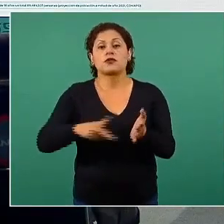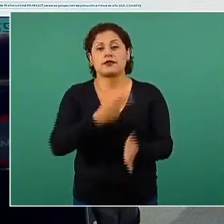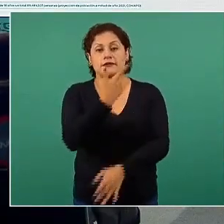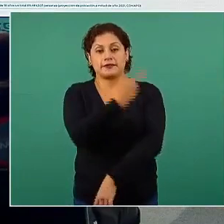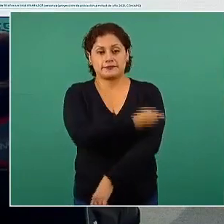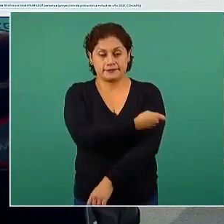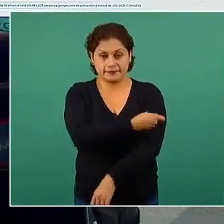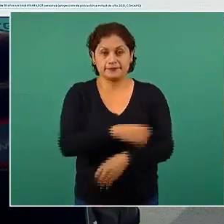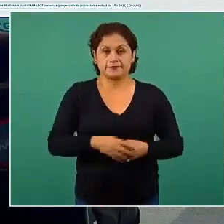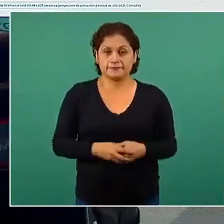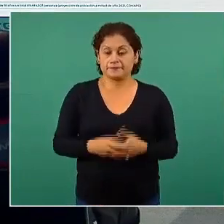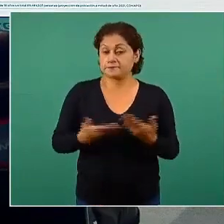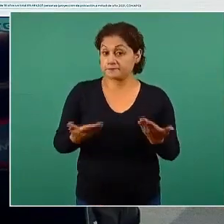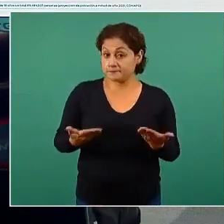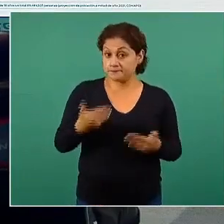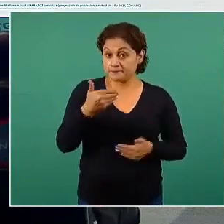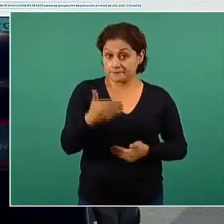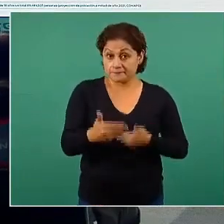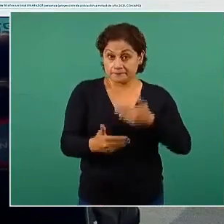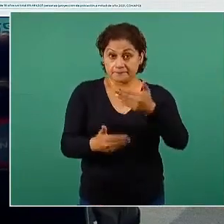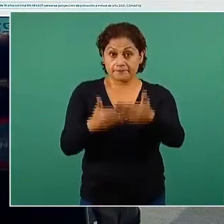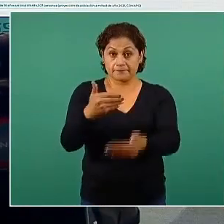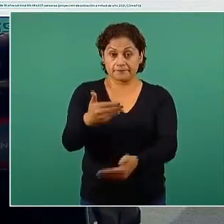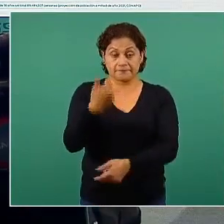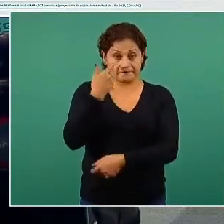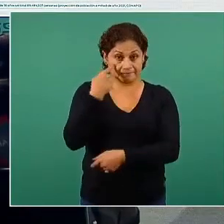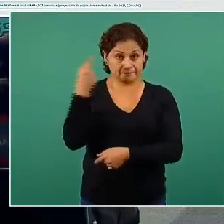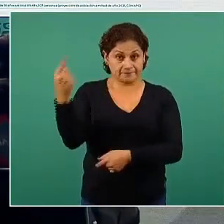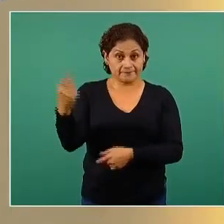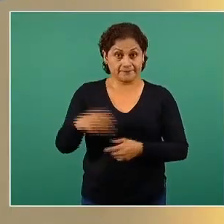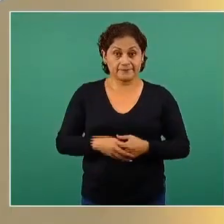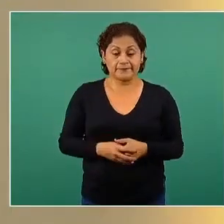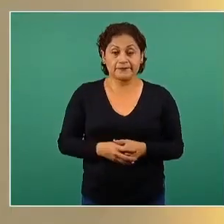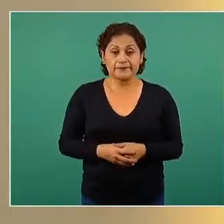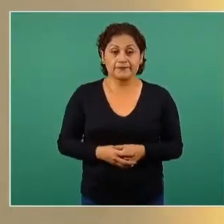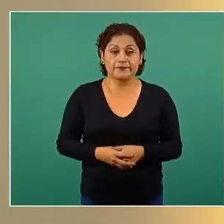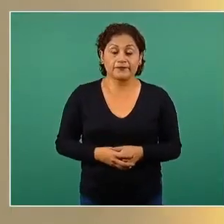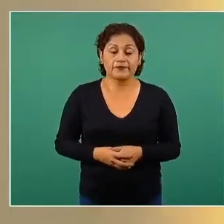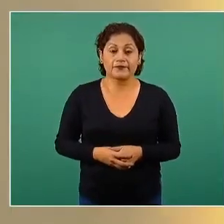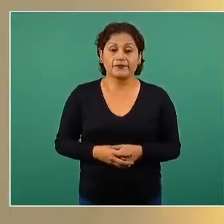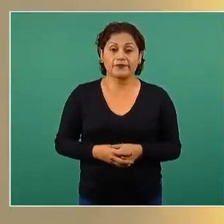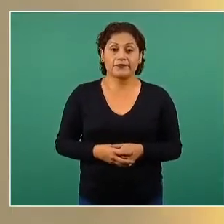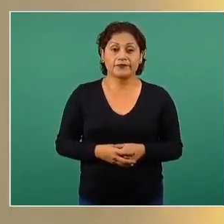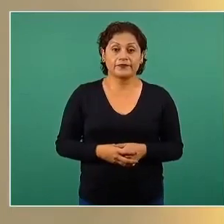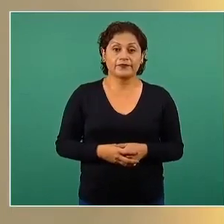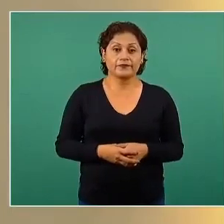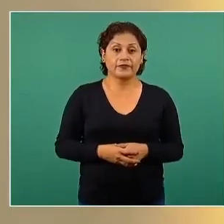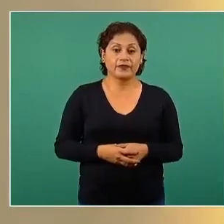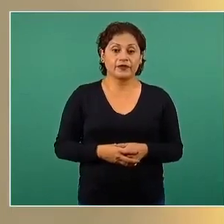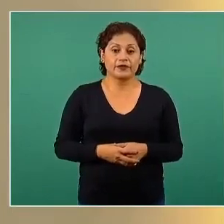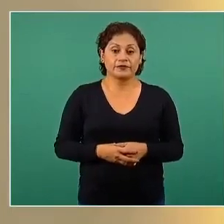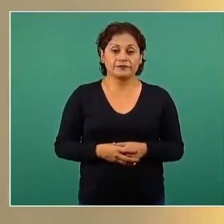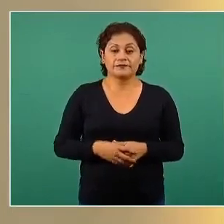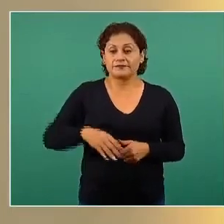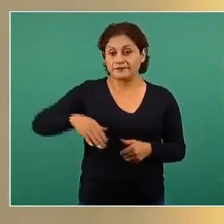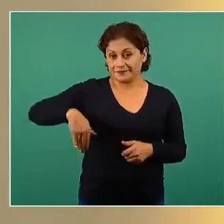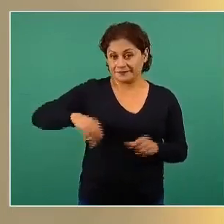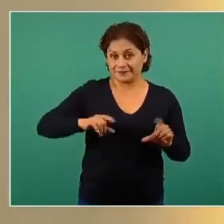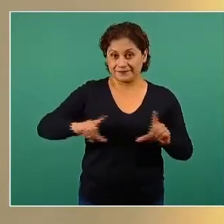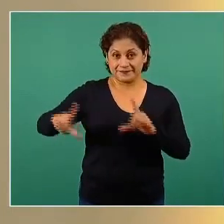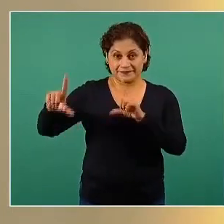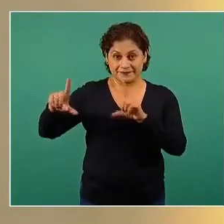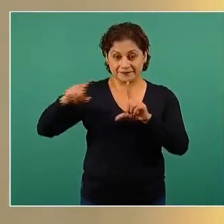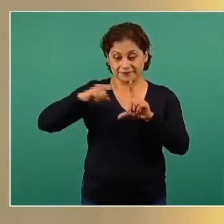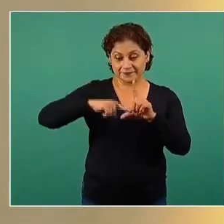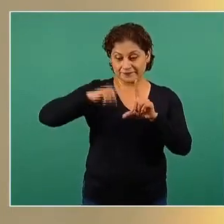Este avance, como pudimos verlo, pudimos verlo en la primer gráfica de la vacunación,